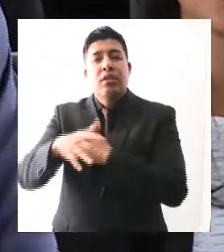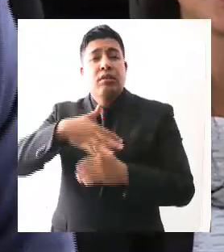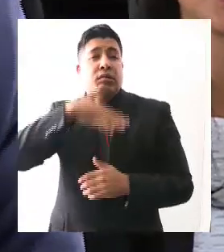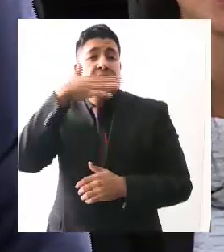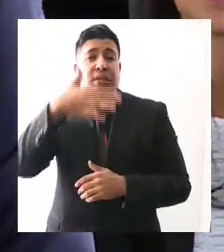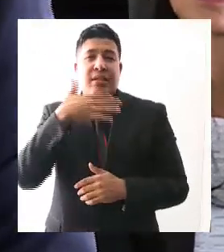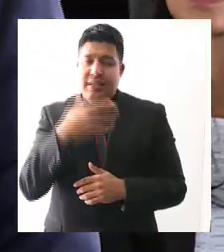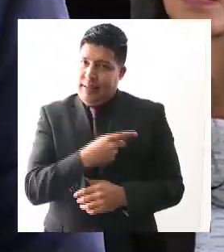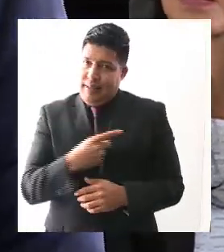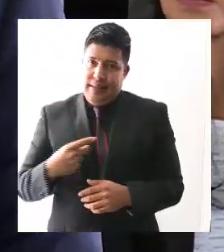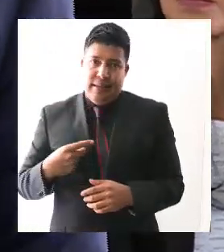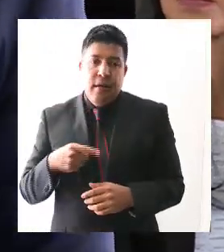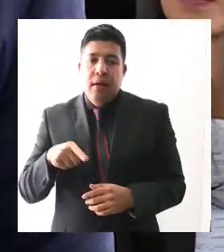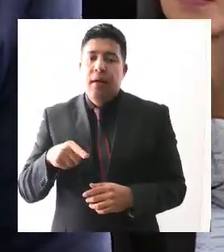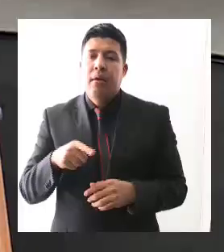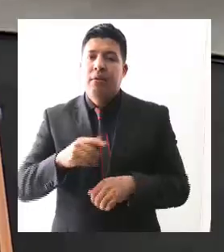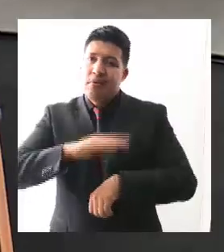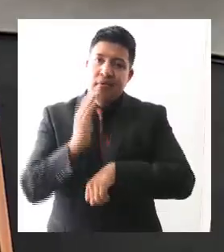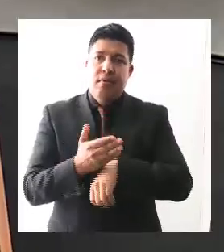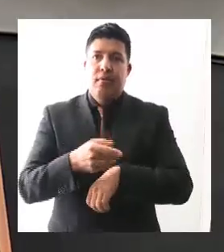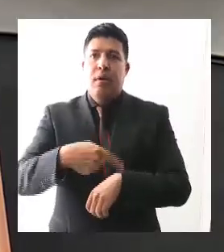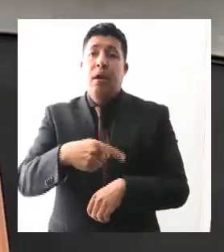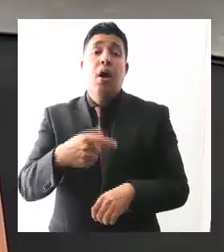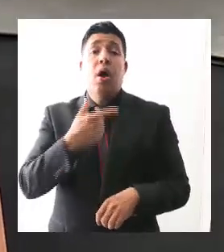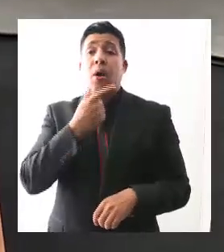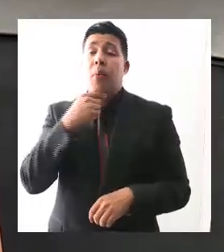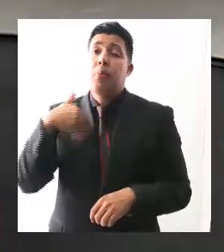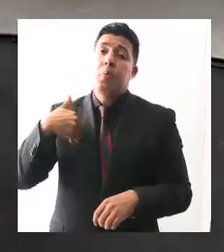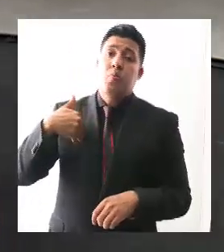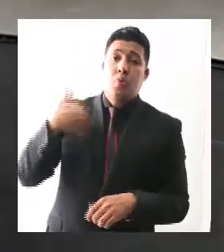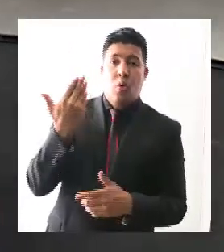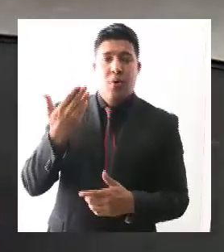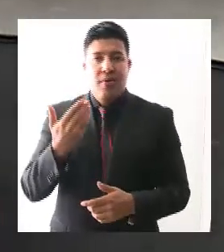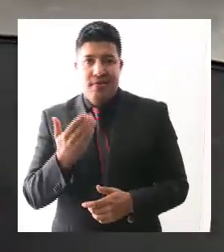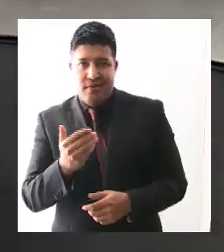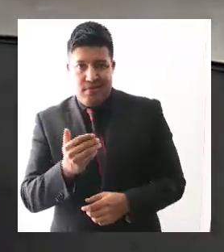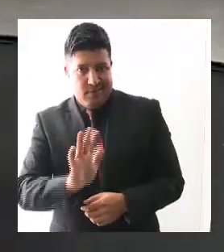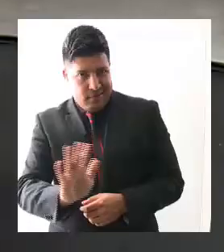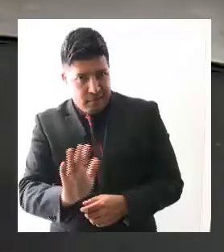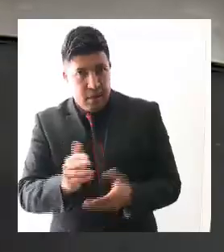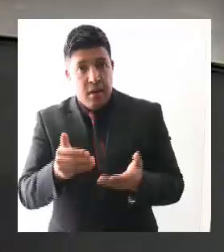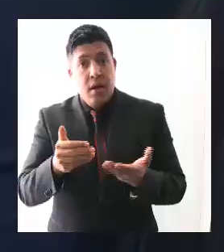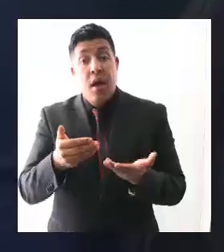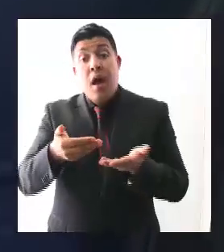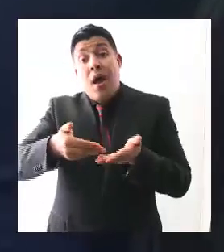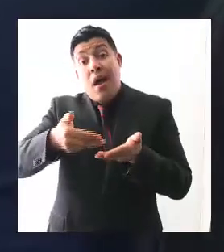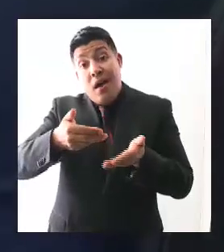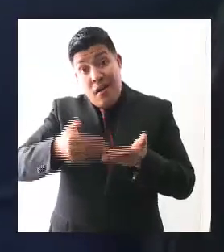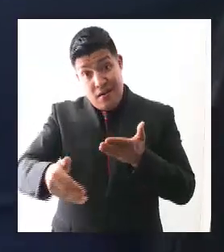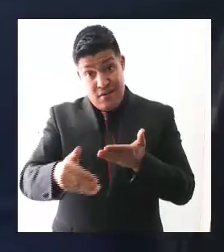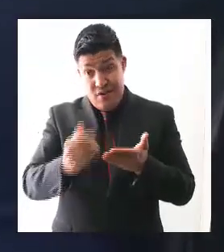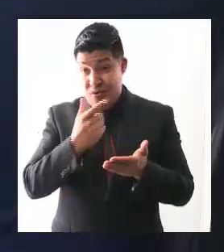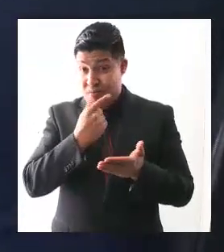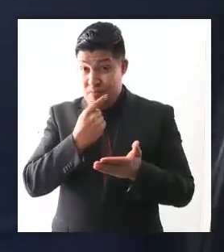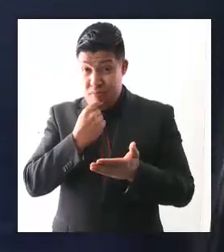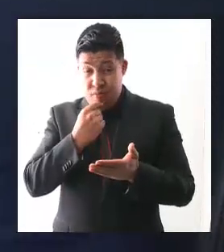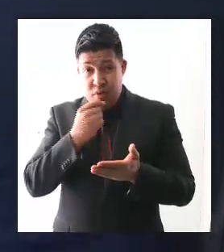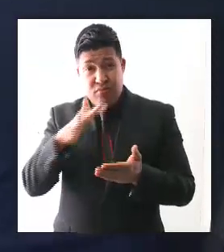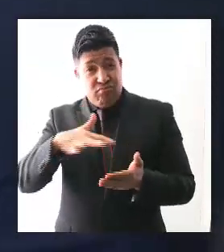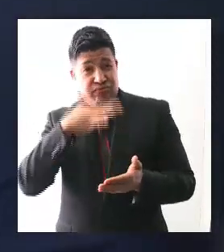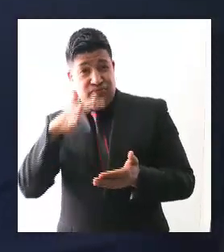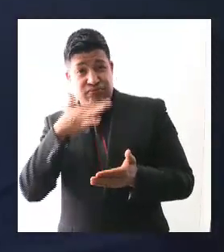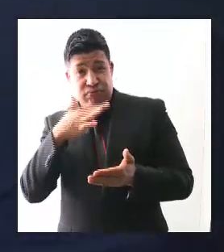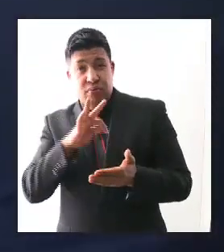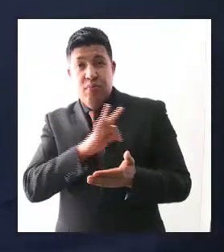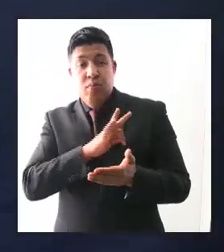Hoy uno de los beneficios que ha tenido el sistema es que hoy el delincuente en delito patrimonial casi el 80% le ha